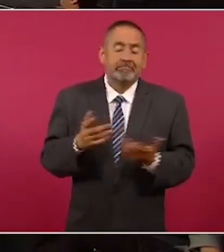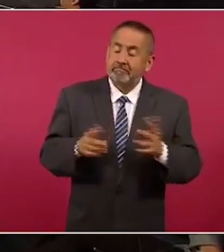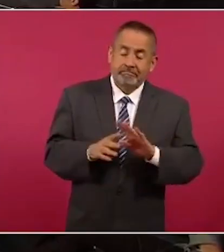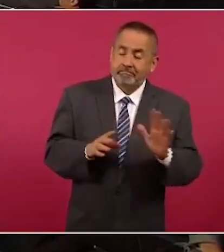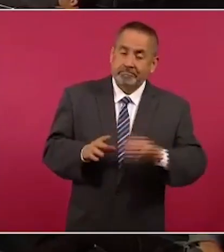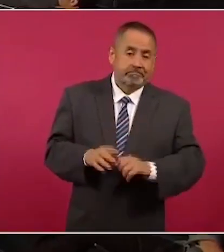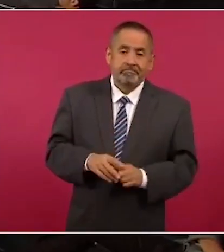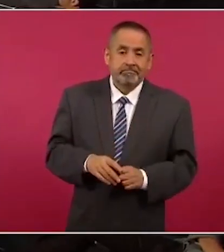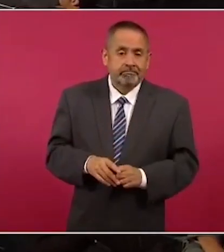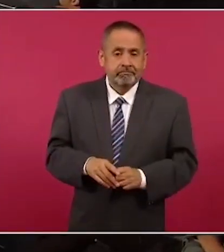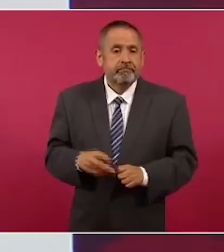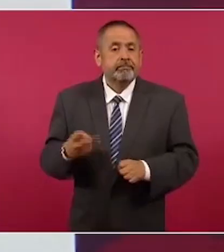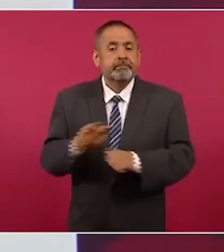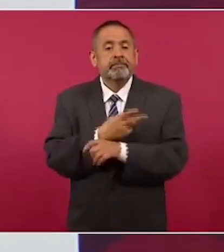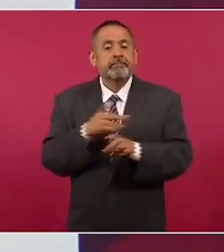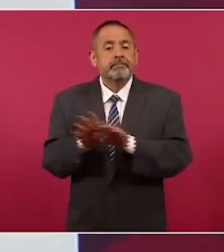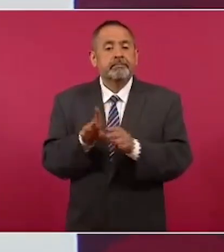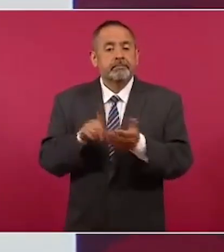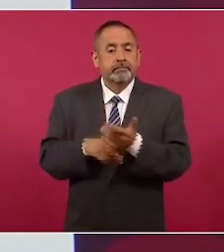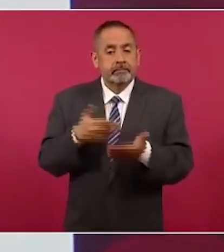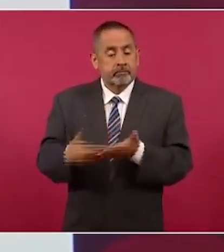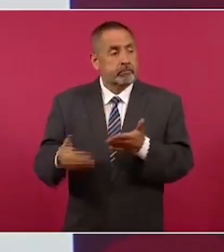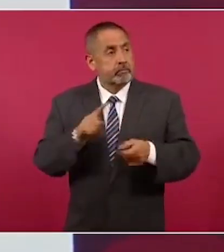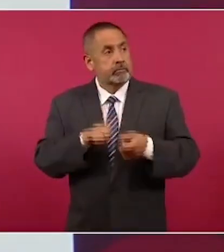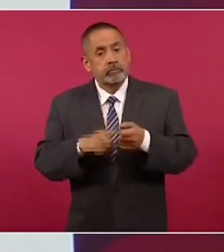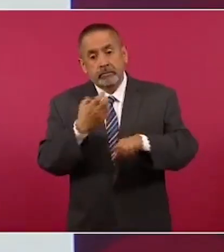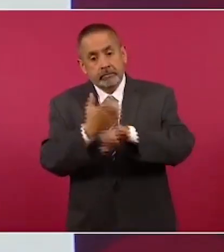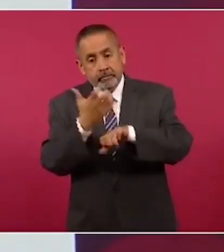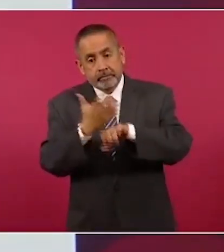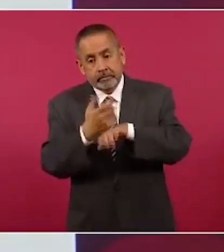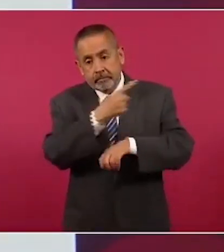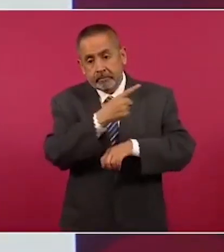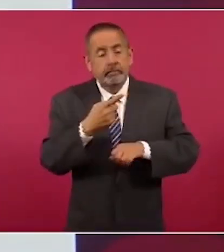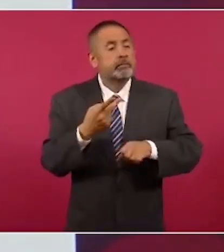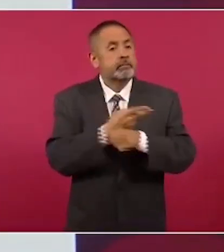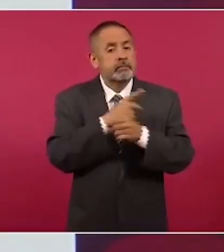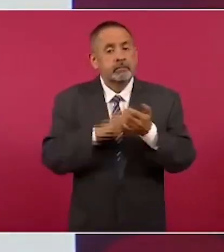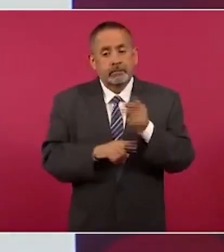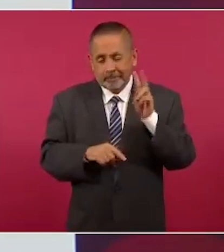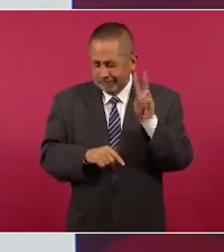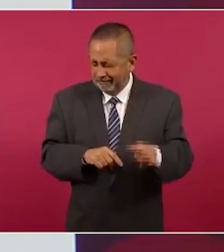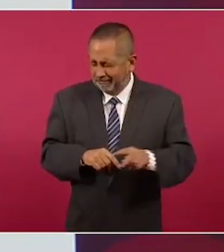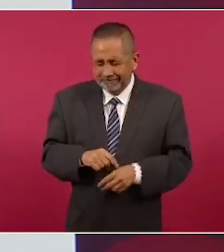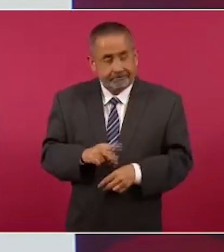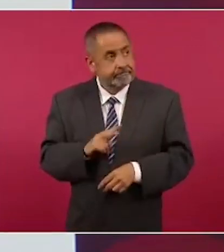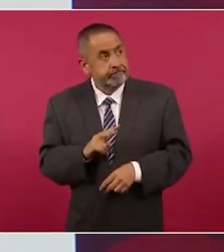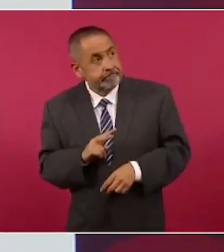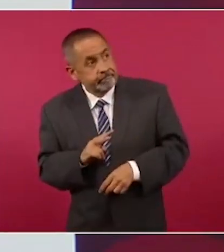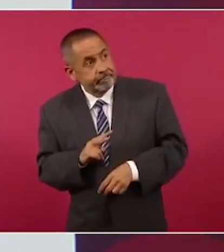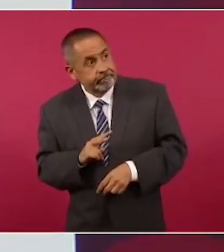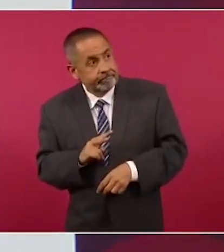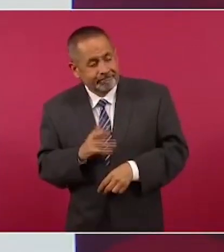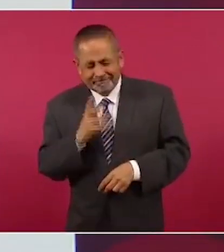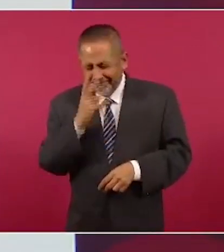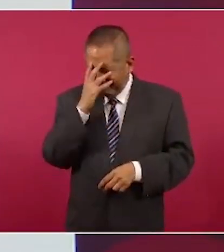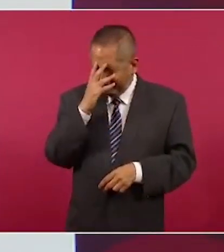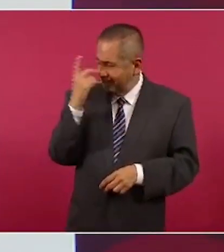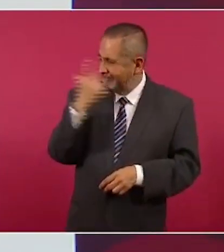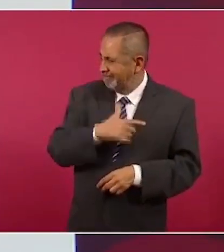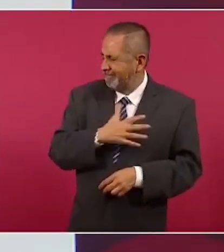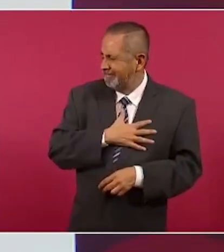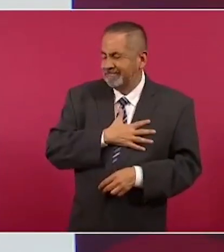está sucediendo actualmente en Estados Unidos es realmente muy doloroso.